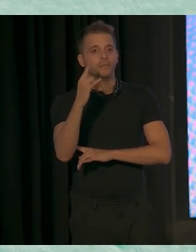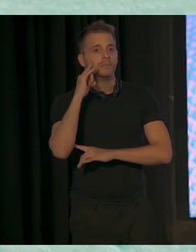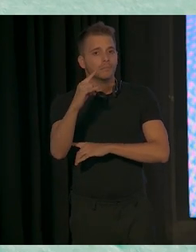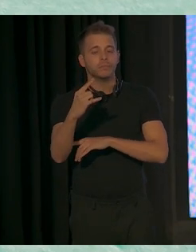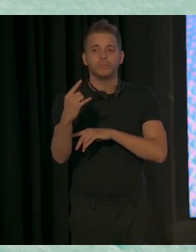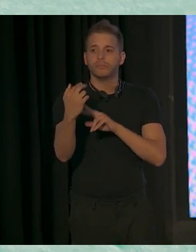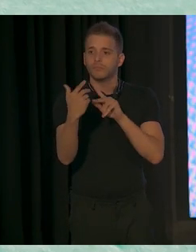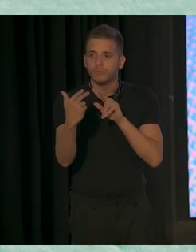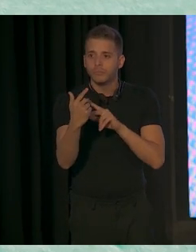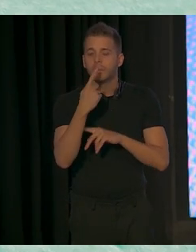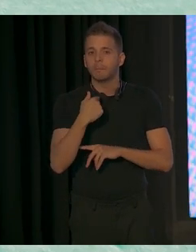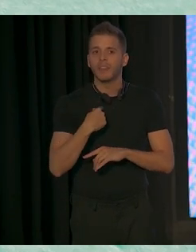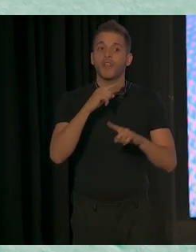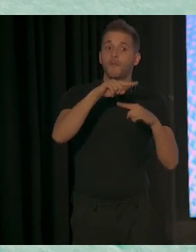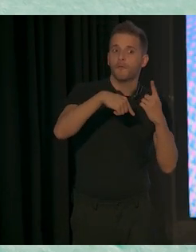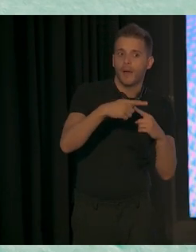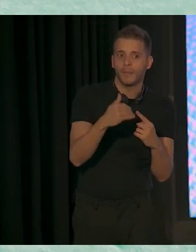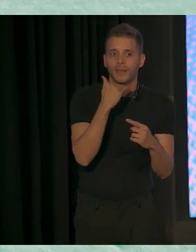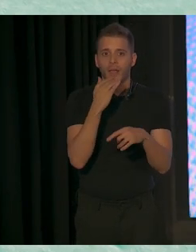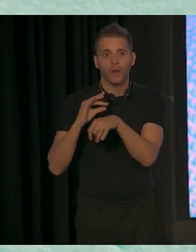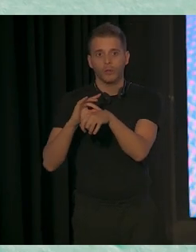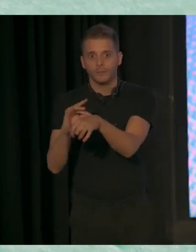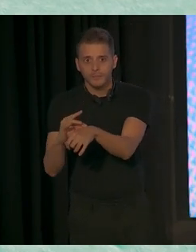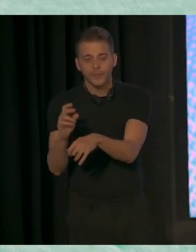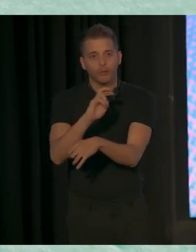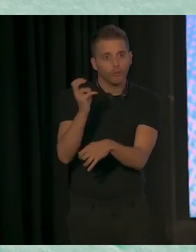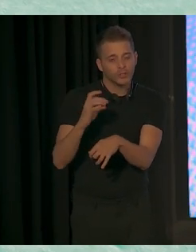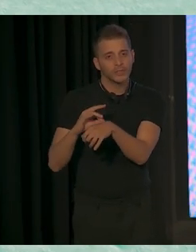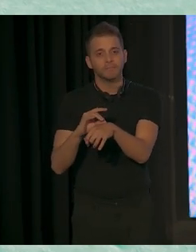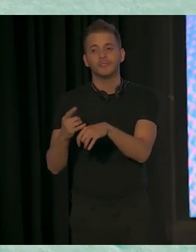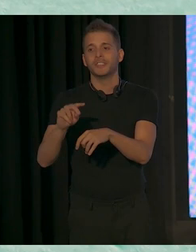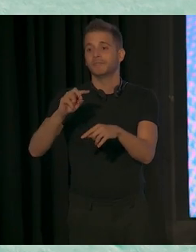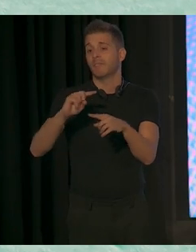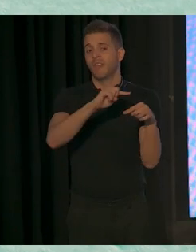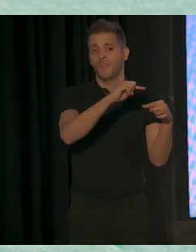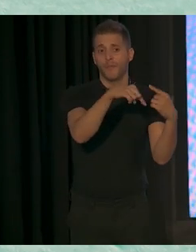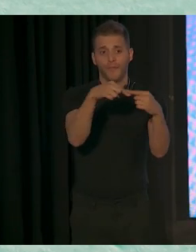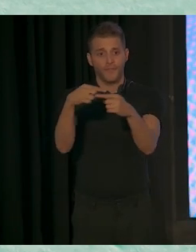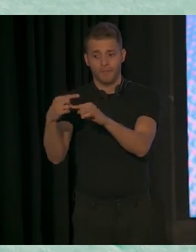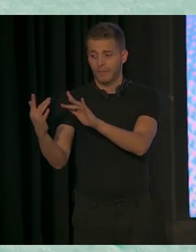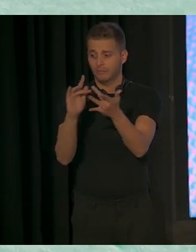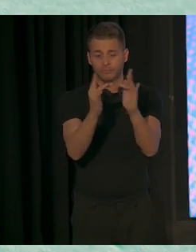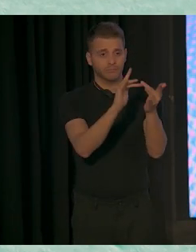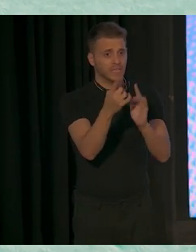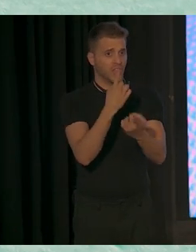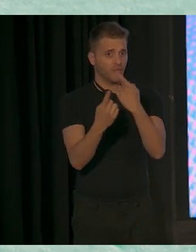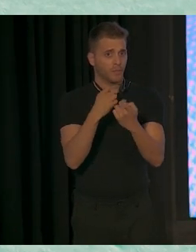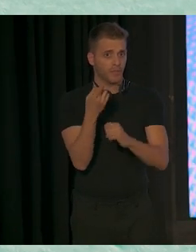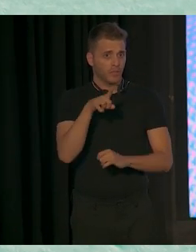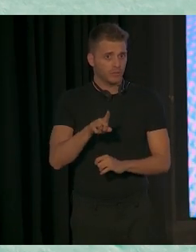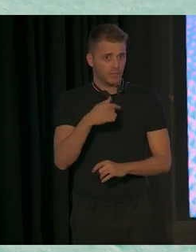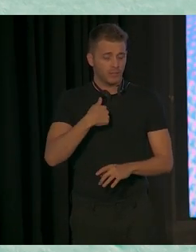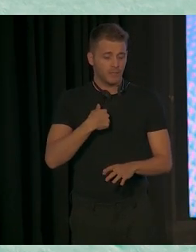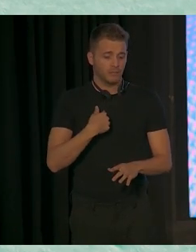una familia le dijo de nuestra línea de ayuda. Entonces, entre familias también, ellos comparten la información sobre nuestra